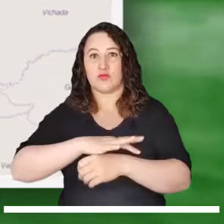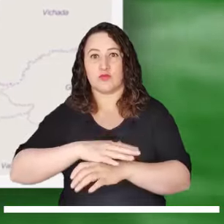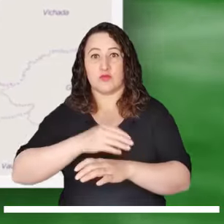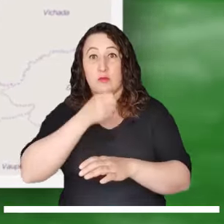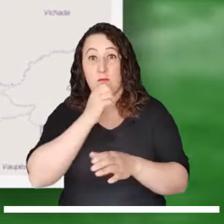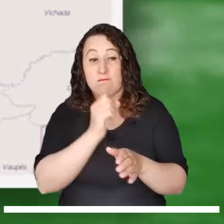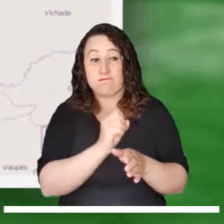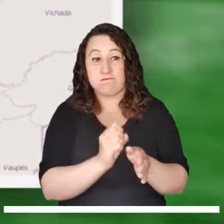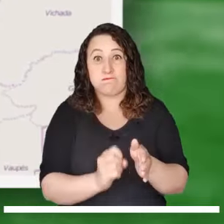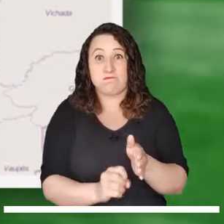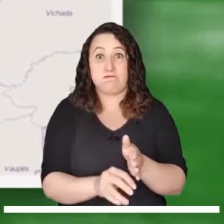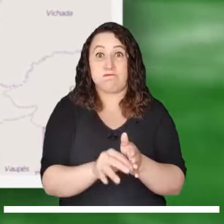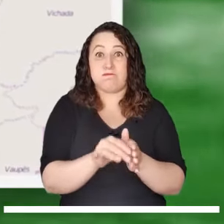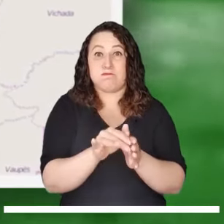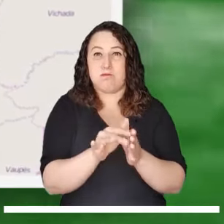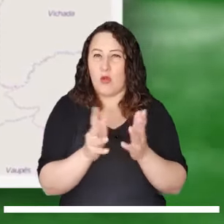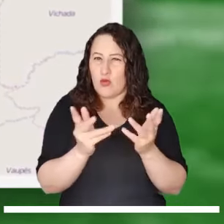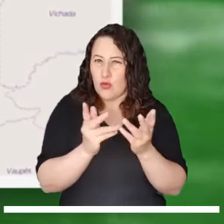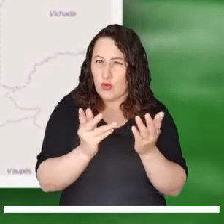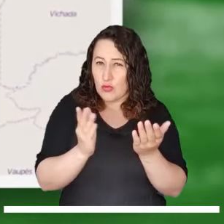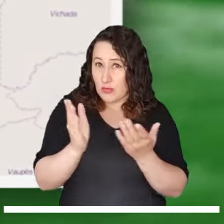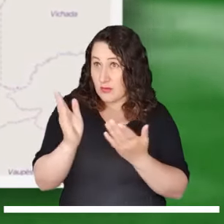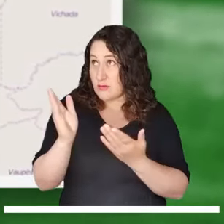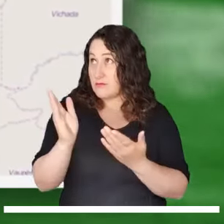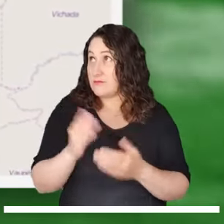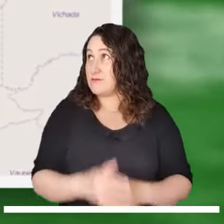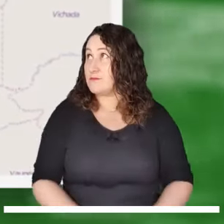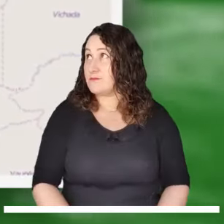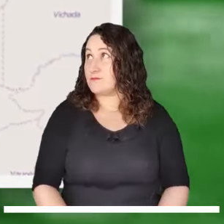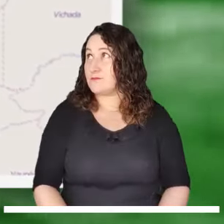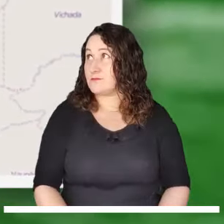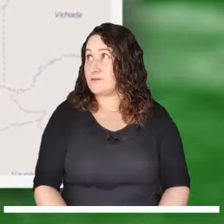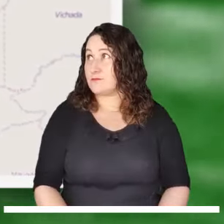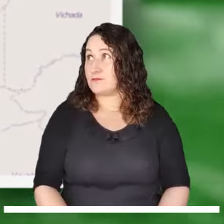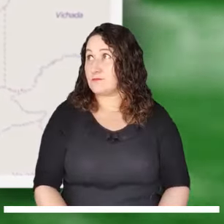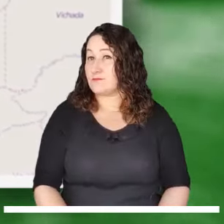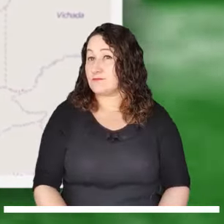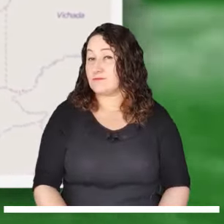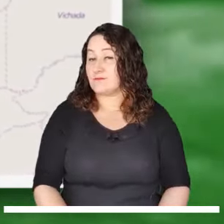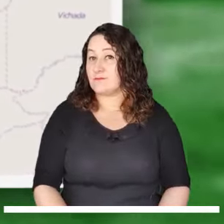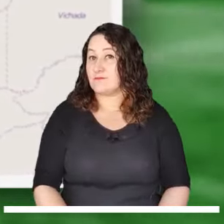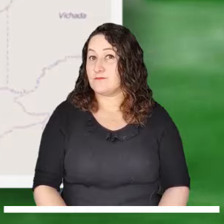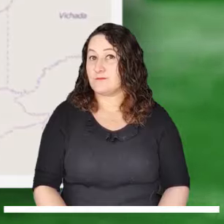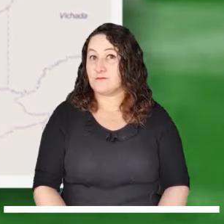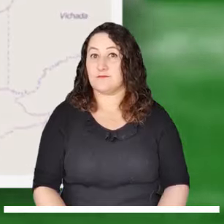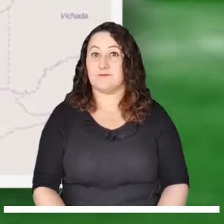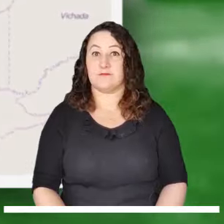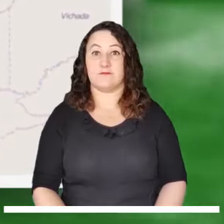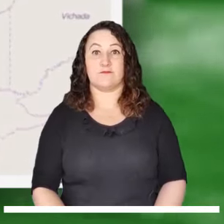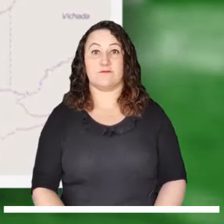Cundinamarca por crecientes súbitas de la quebrada La Negra a la altura del municipio de Útica.